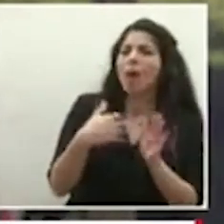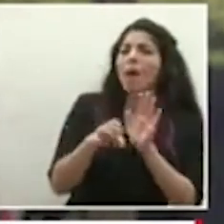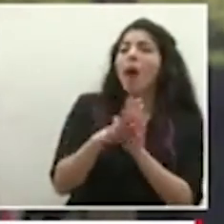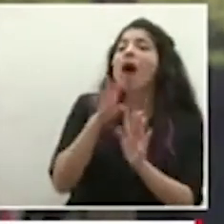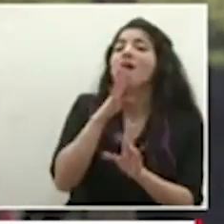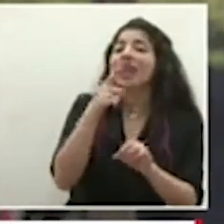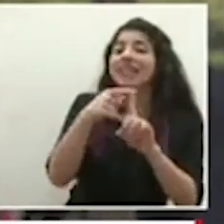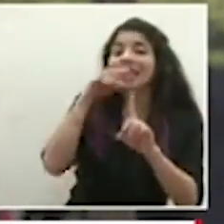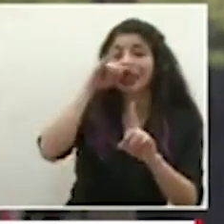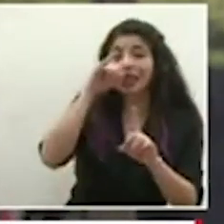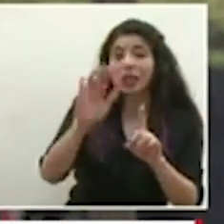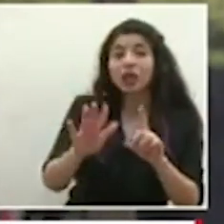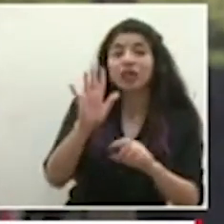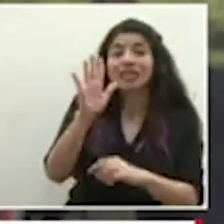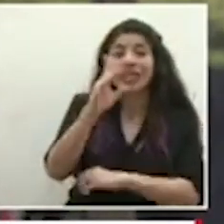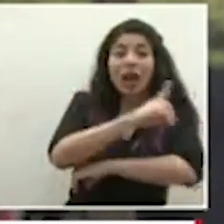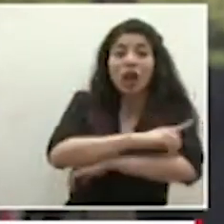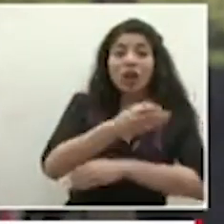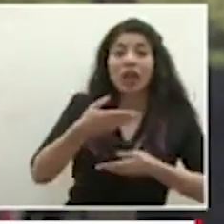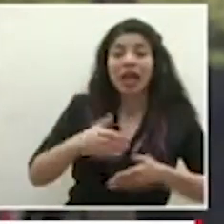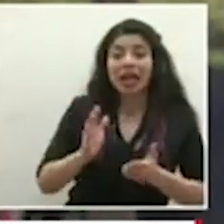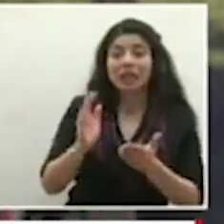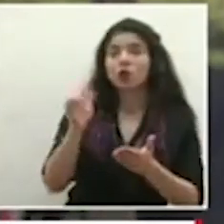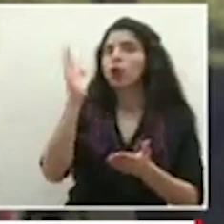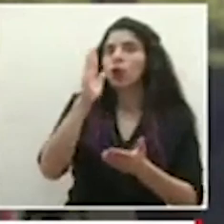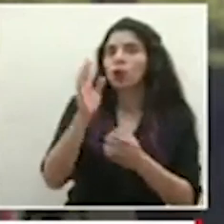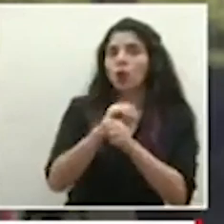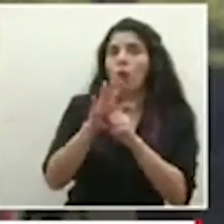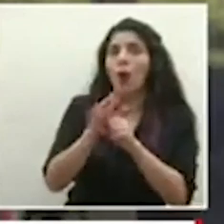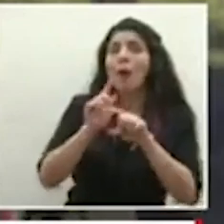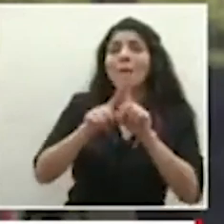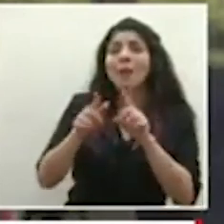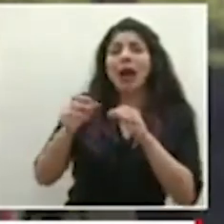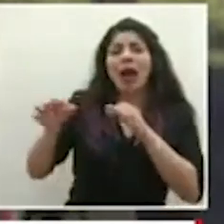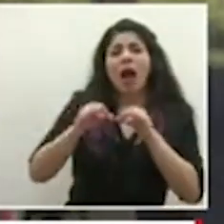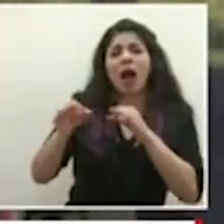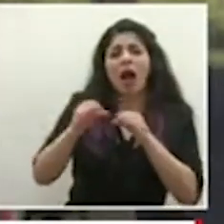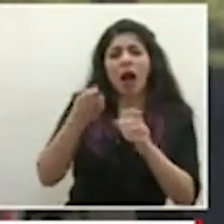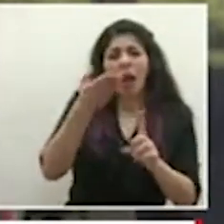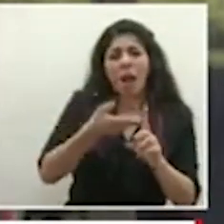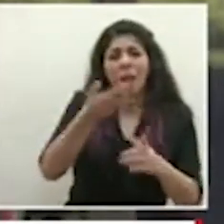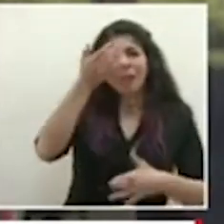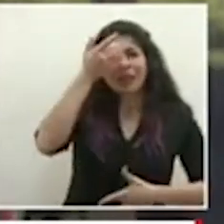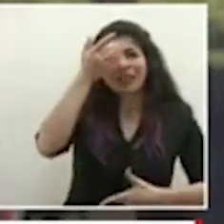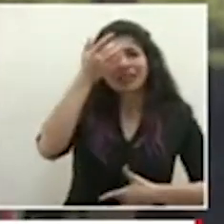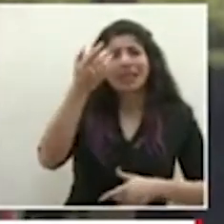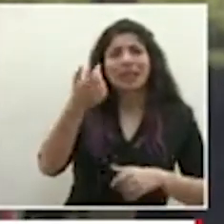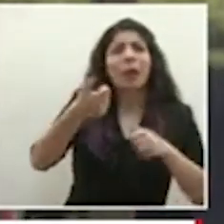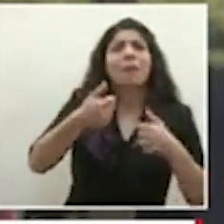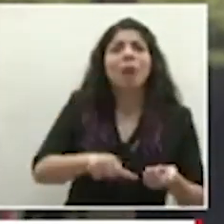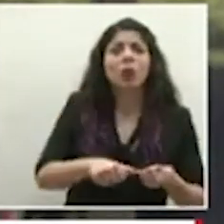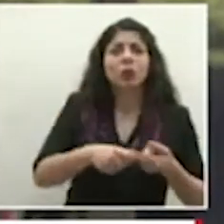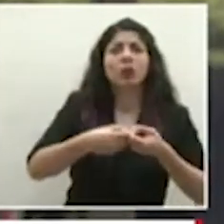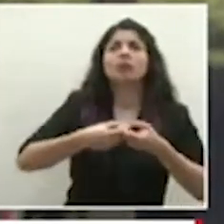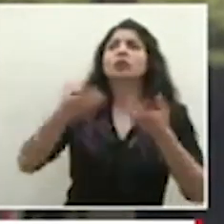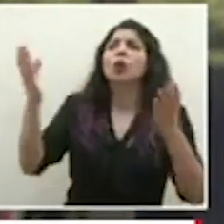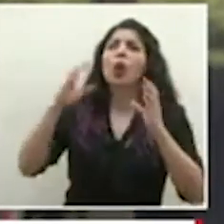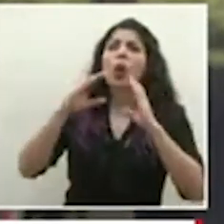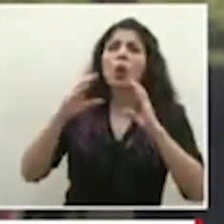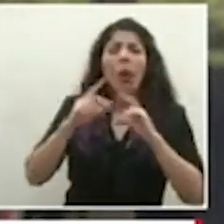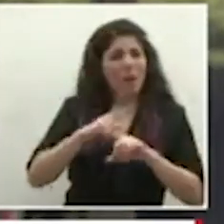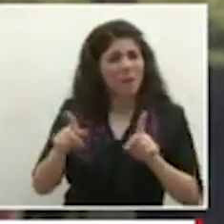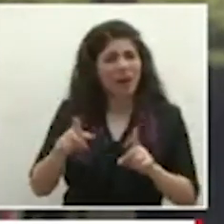del niño de 5 días de nacido que nunca tuvo COVID pero se dio todos los detalles de ese paciente se le hizo hasta un bautizo y se mandó un comunicado de prensa